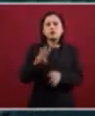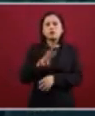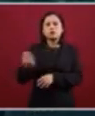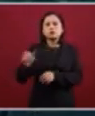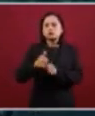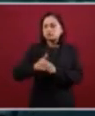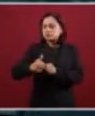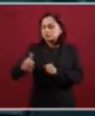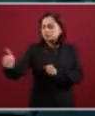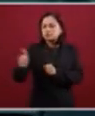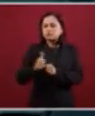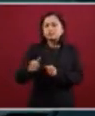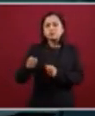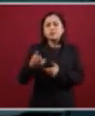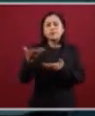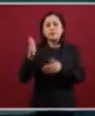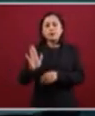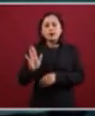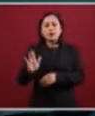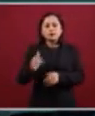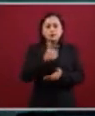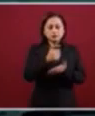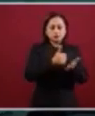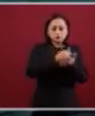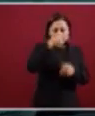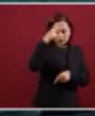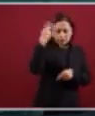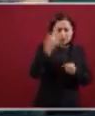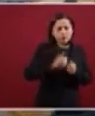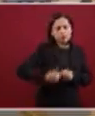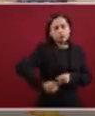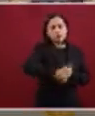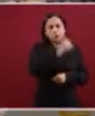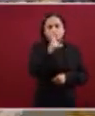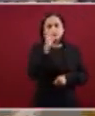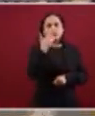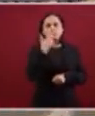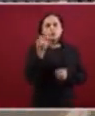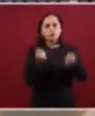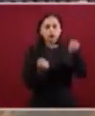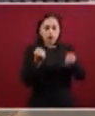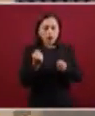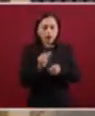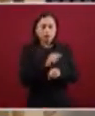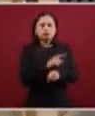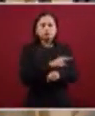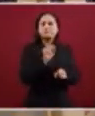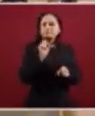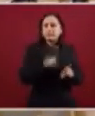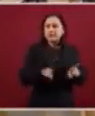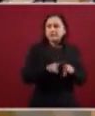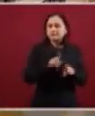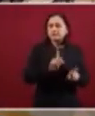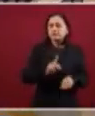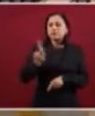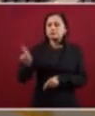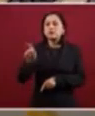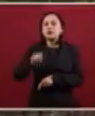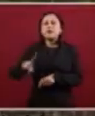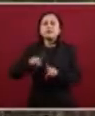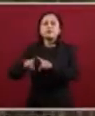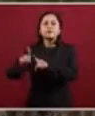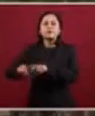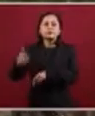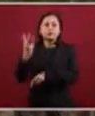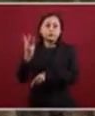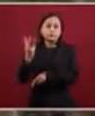equivalentes a viajar de la Ciudad de México a Chihuahua en auto. Sus vías ofrecerán tres tipos de servicios de transporte.